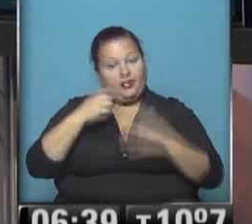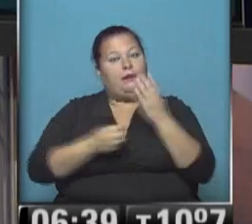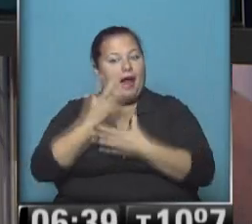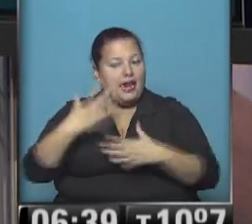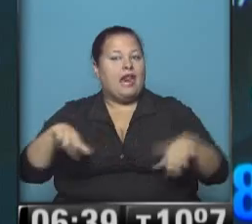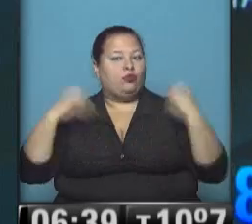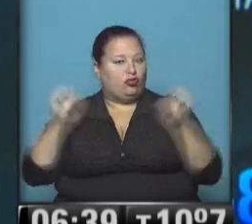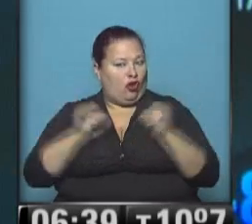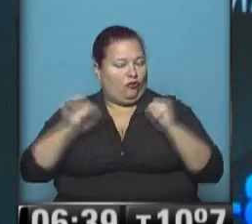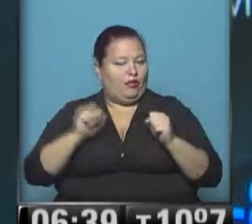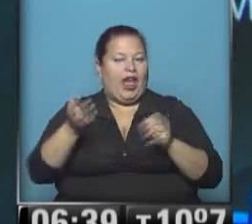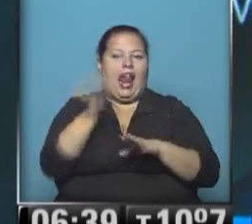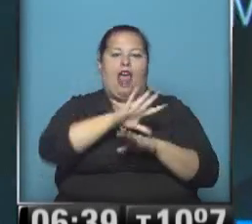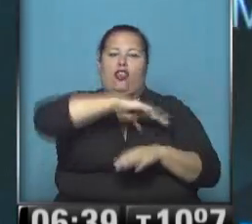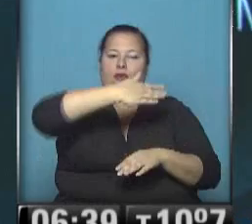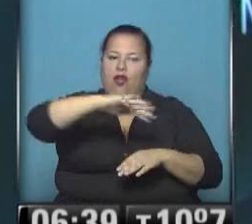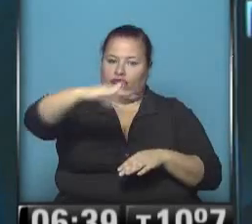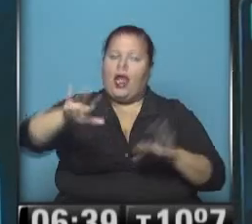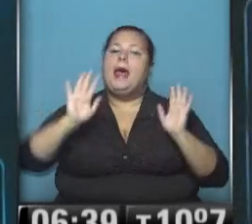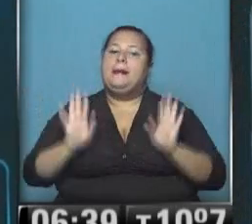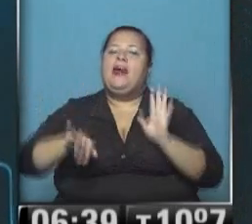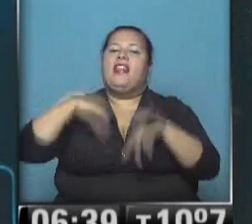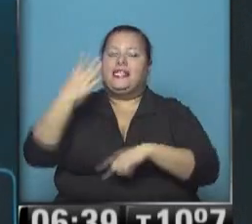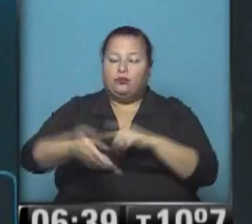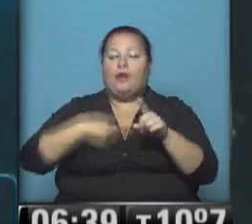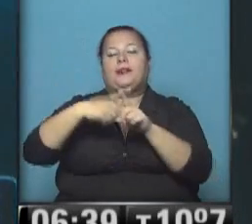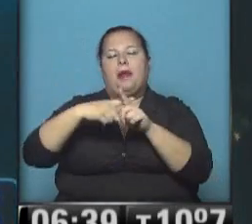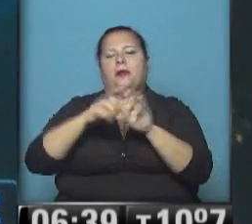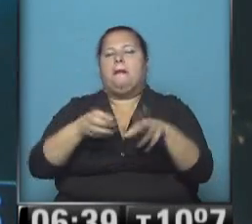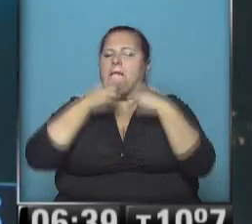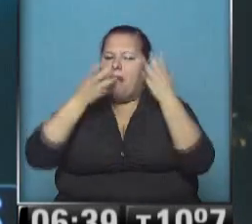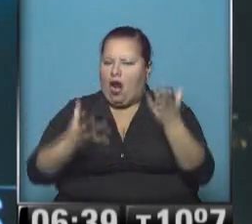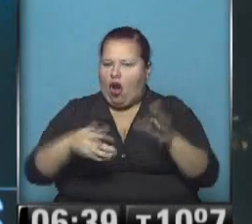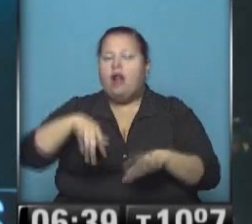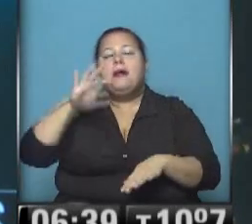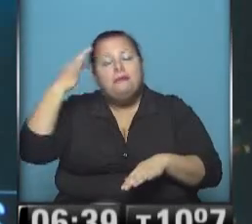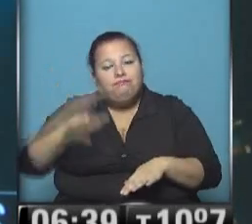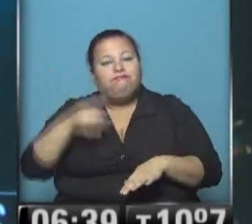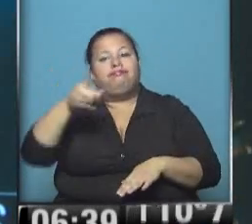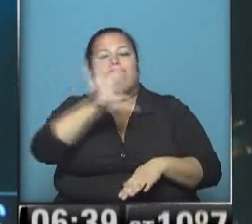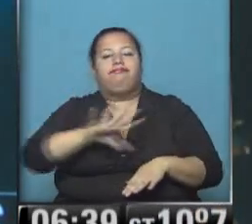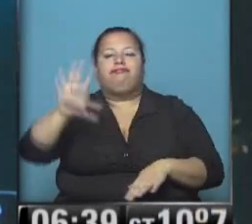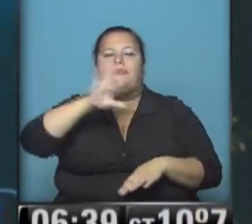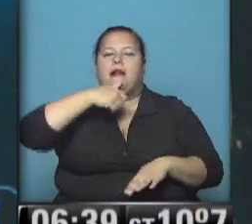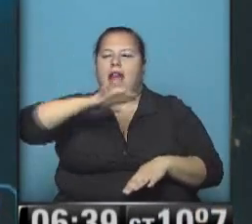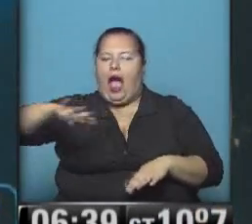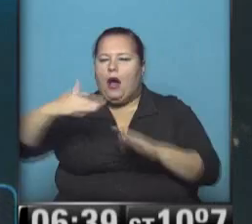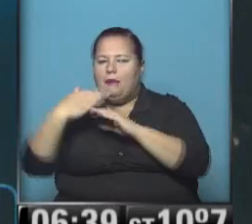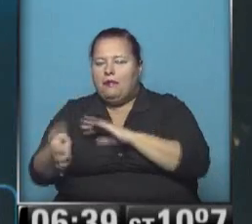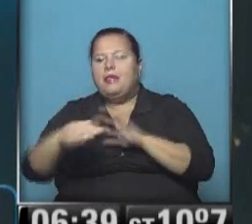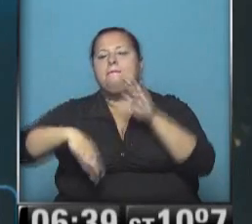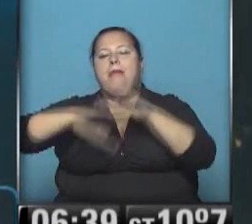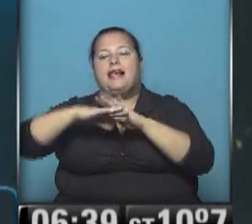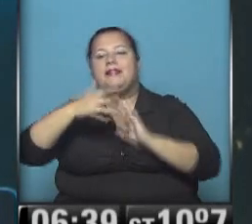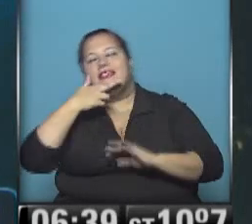realmente muy fría a lo largo de la región cordillerana pero luego las temperaturas se irán recuperando especialmente en la región costera con máximas de